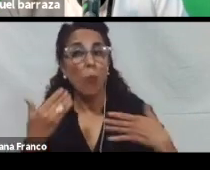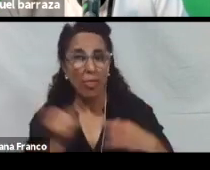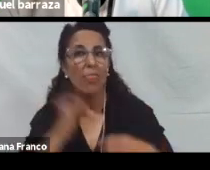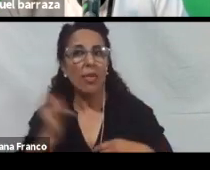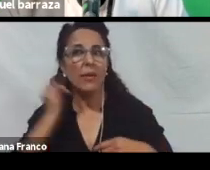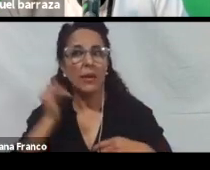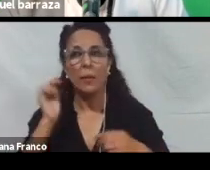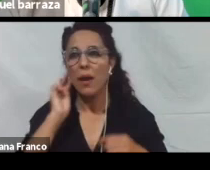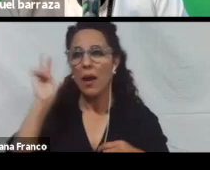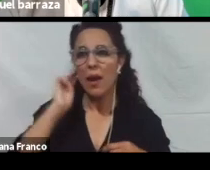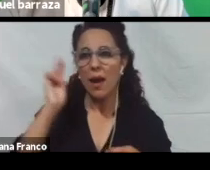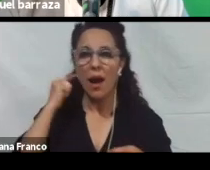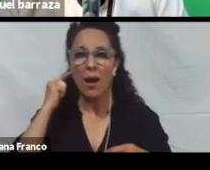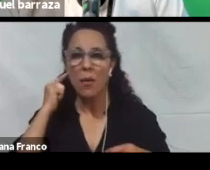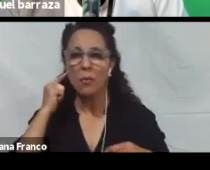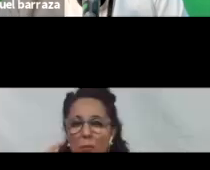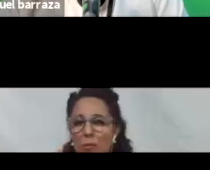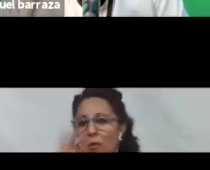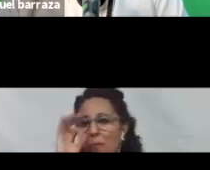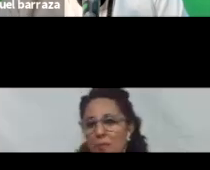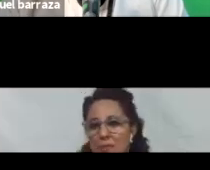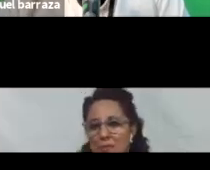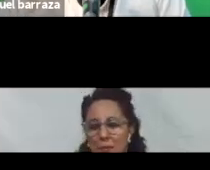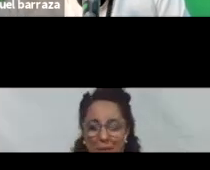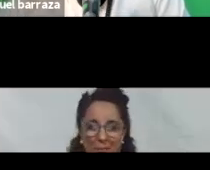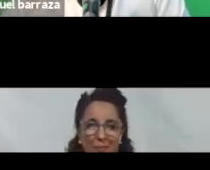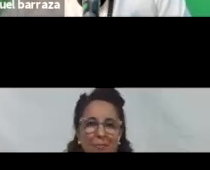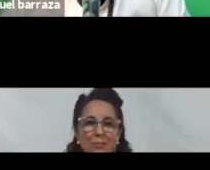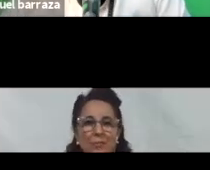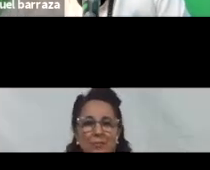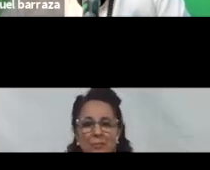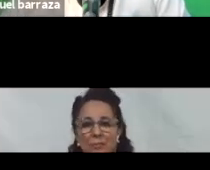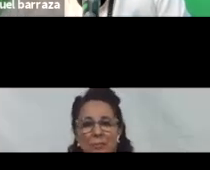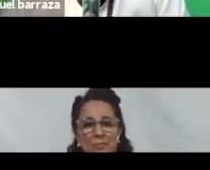Sea bueno. Entre otros elementos. vamos a comentar.